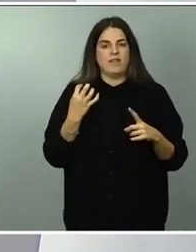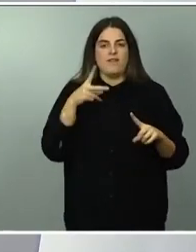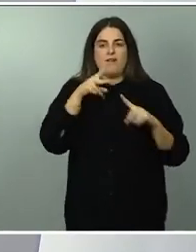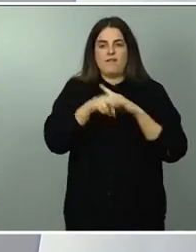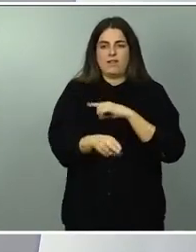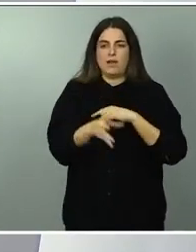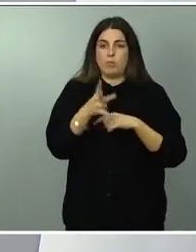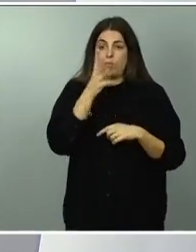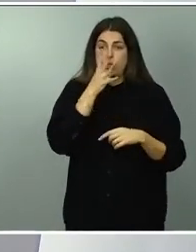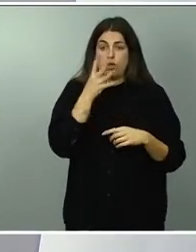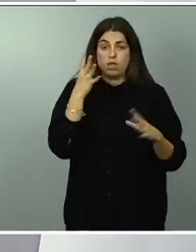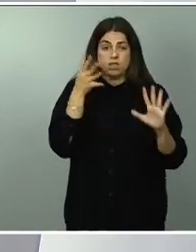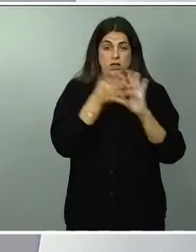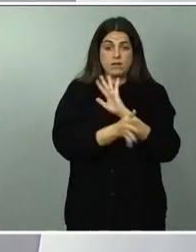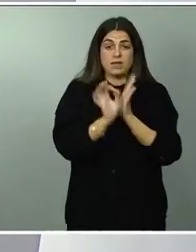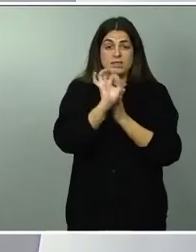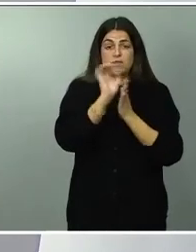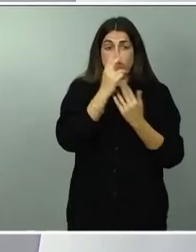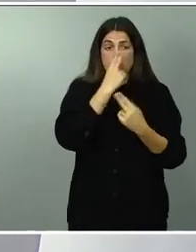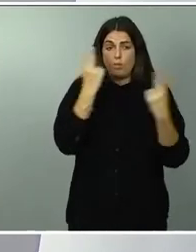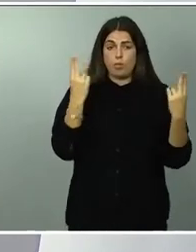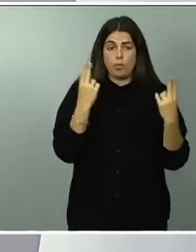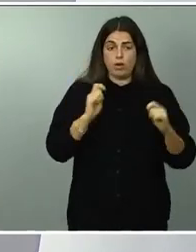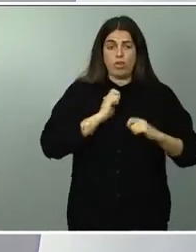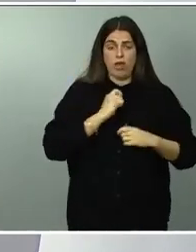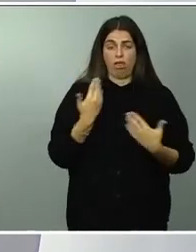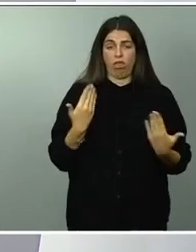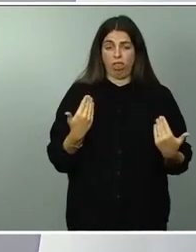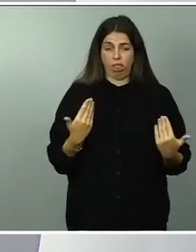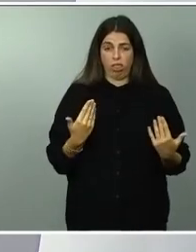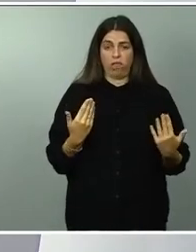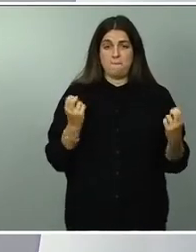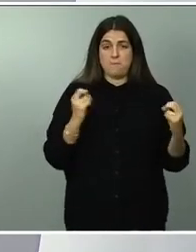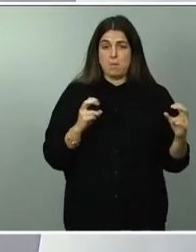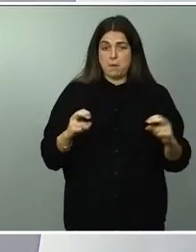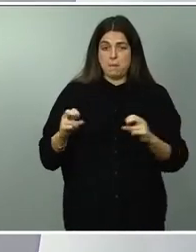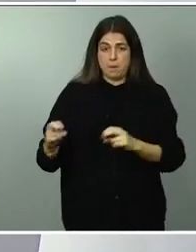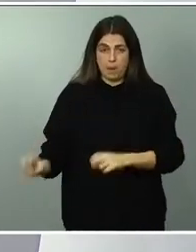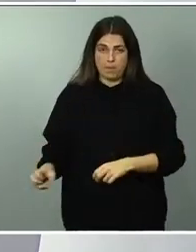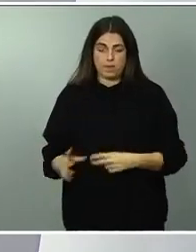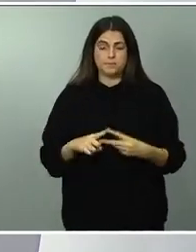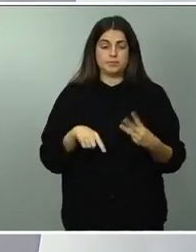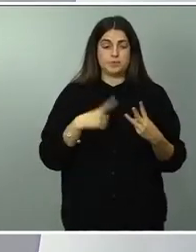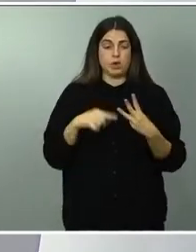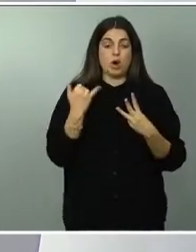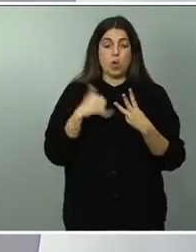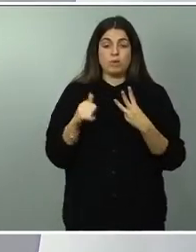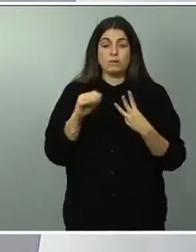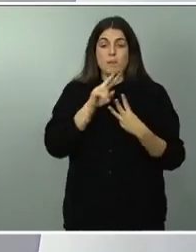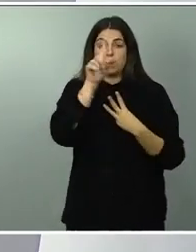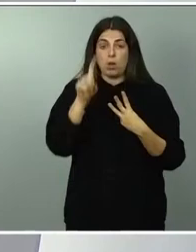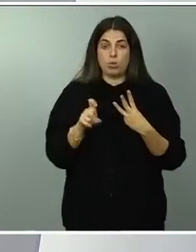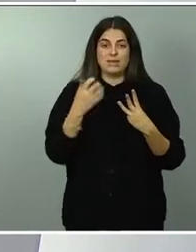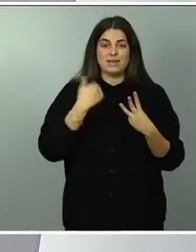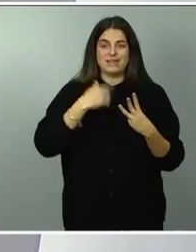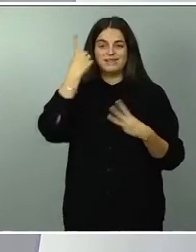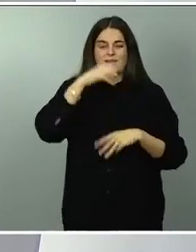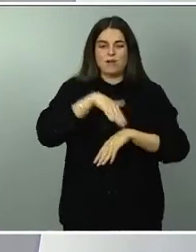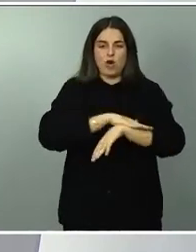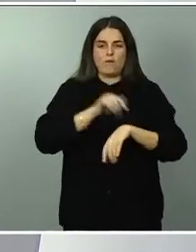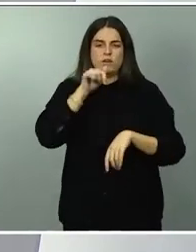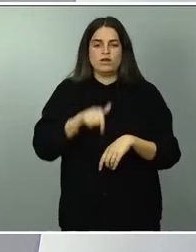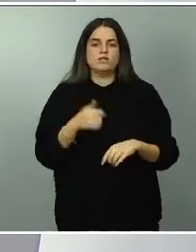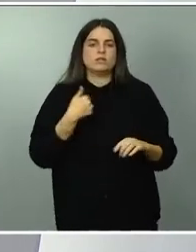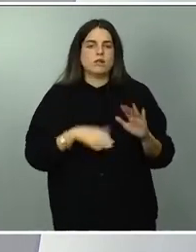de los servicios públicos y por último la última pregunta que me hacía saben perfectamente que este gobierno está en una permanente